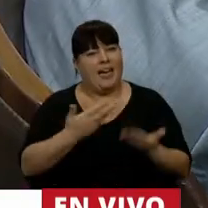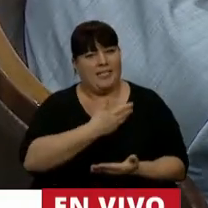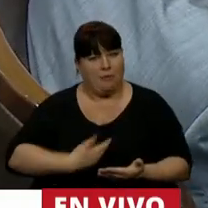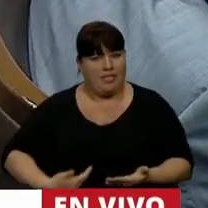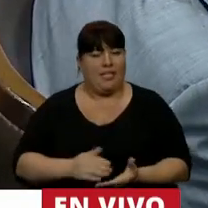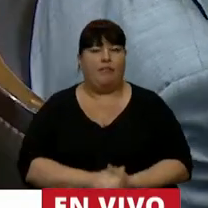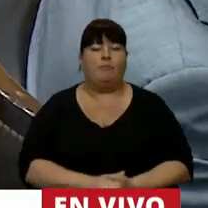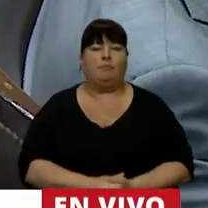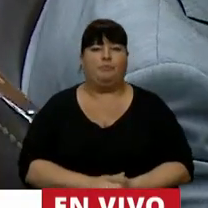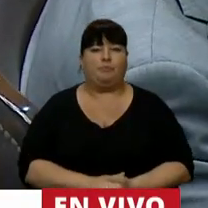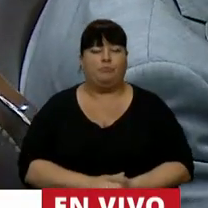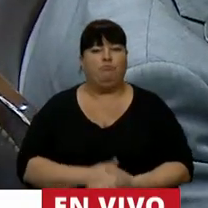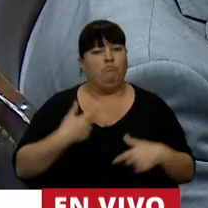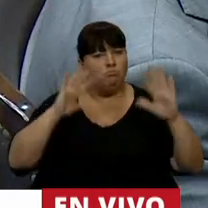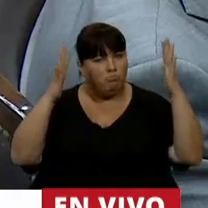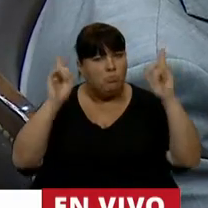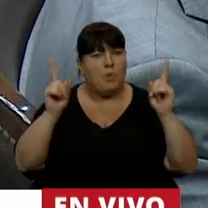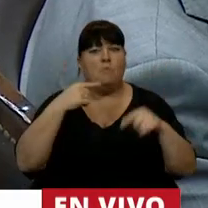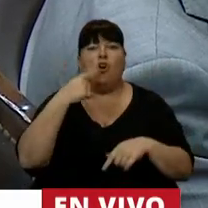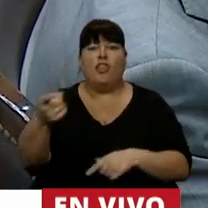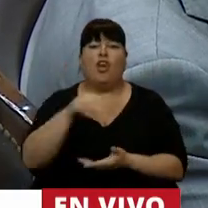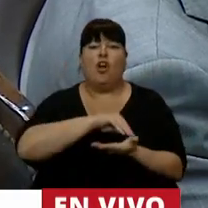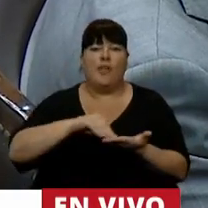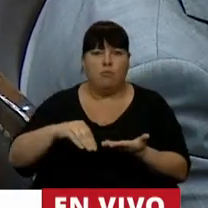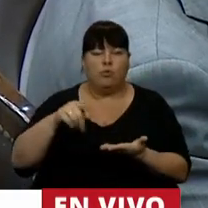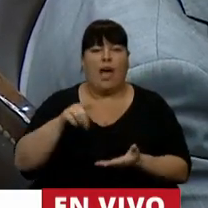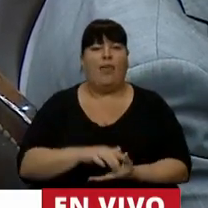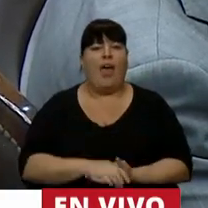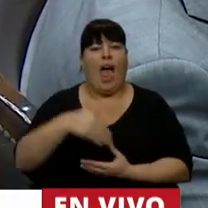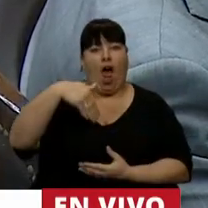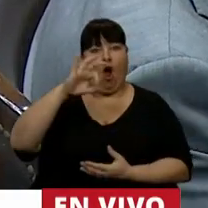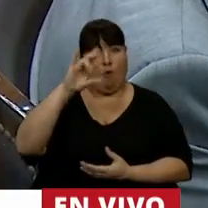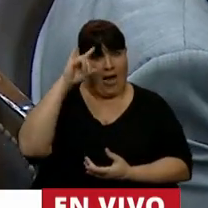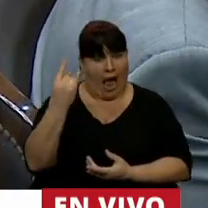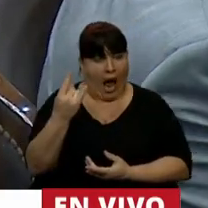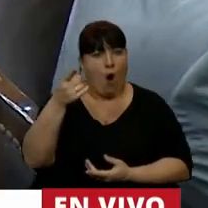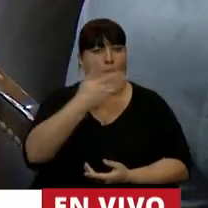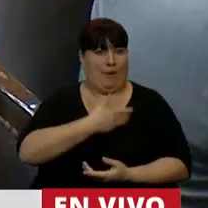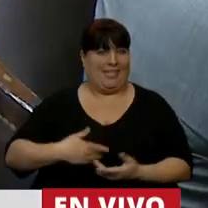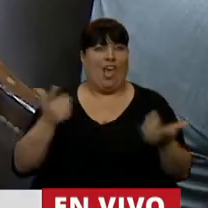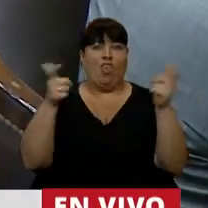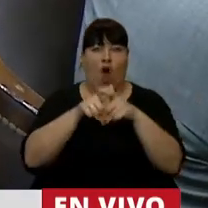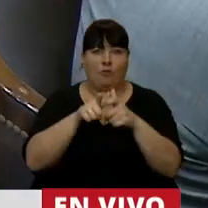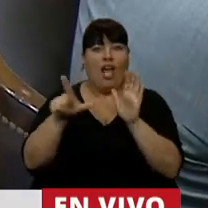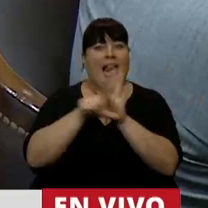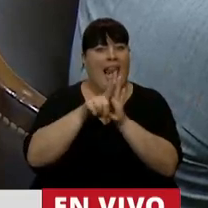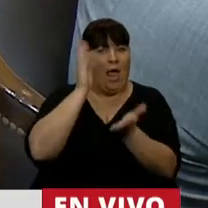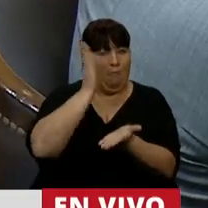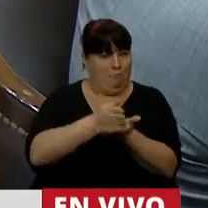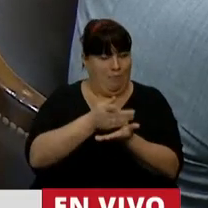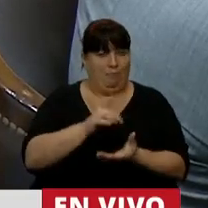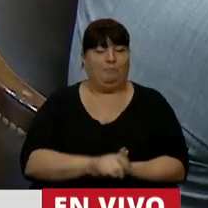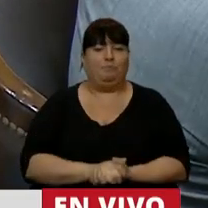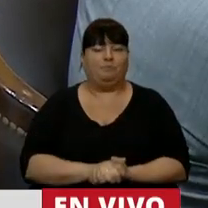Presidente. Celebro, como dijo la diputada Moró, la Presidenta de la Comisión de Legislación Penal,